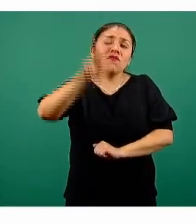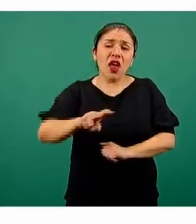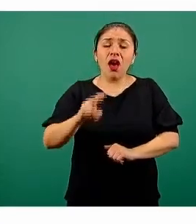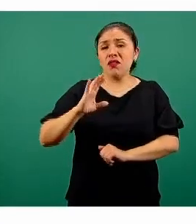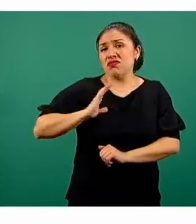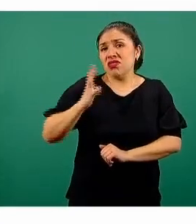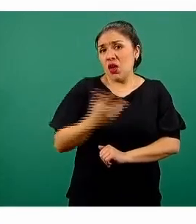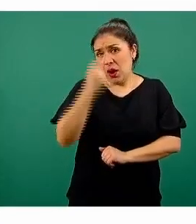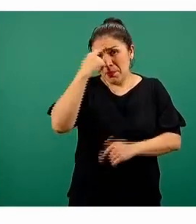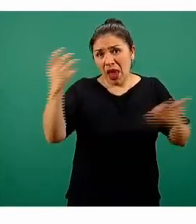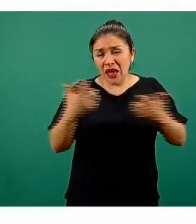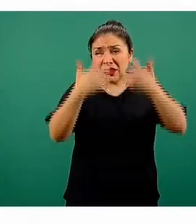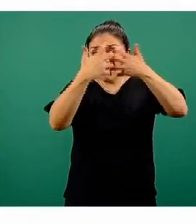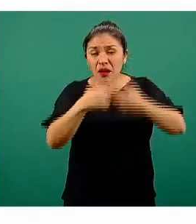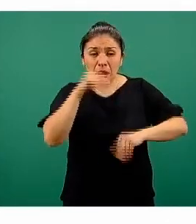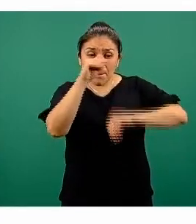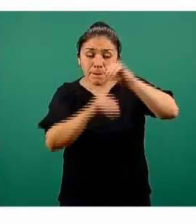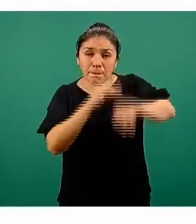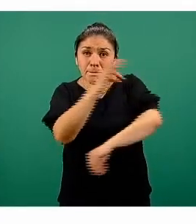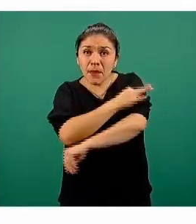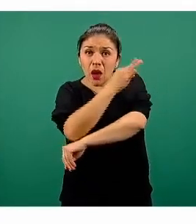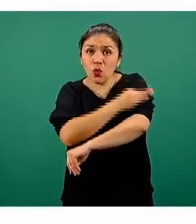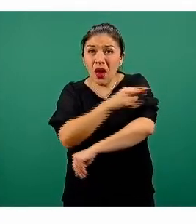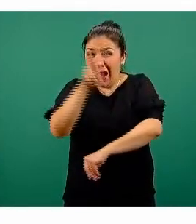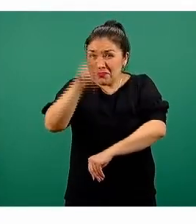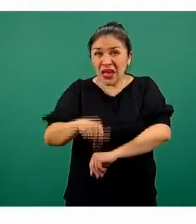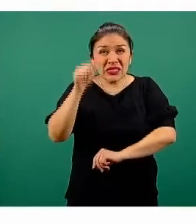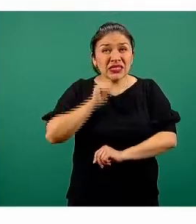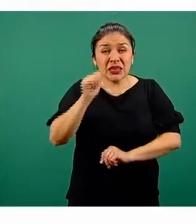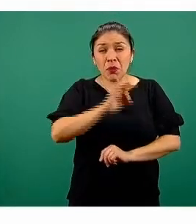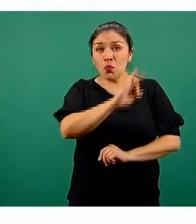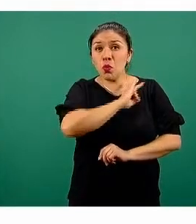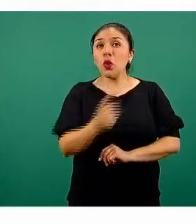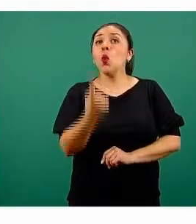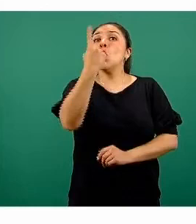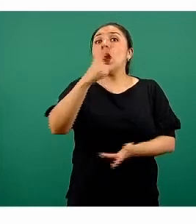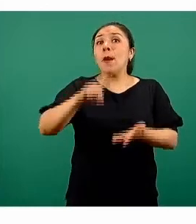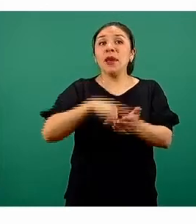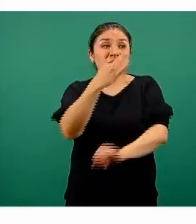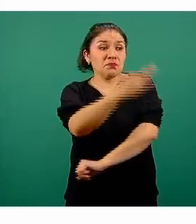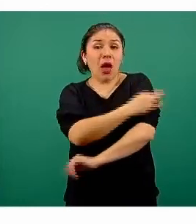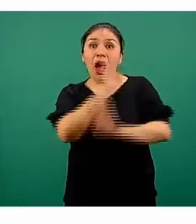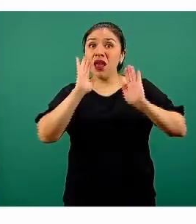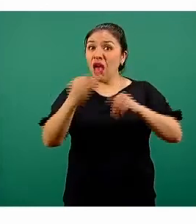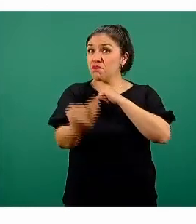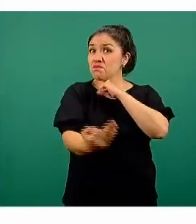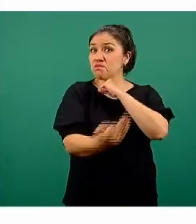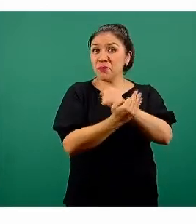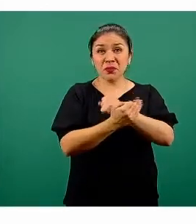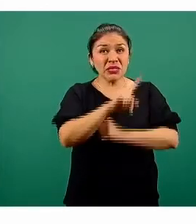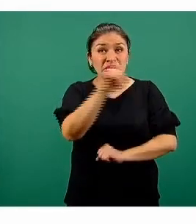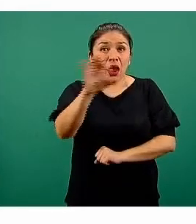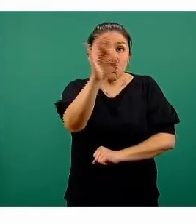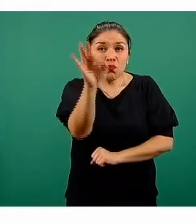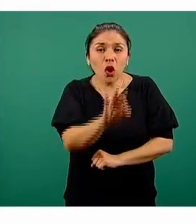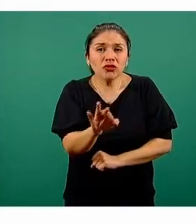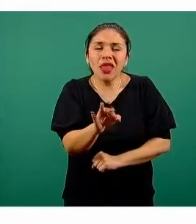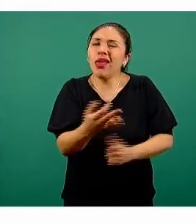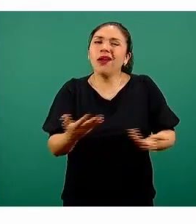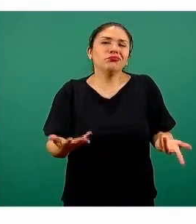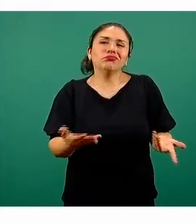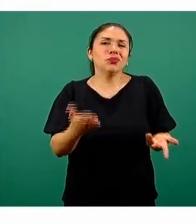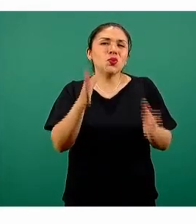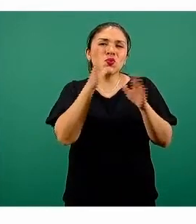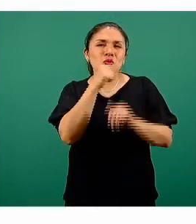fabricación de la vacuna, no siempre se logra tener vacunas que con una sola dosis logren su máximo alcance, su máxima